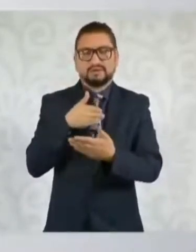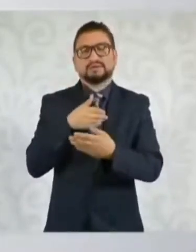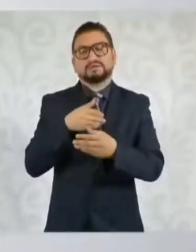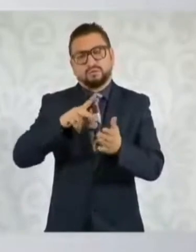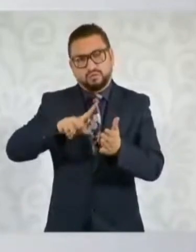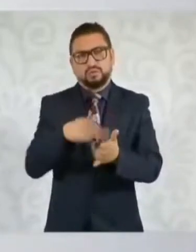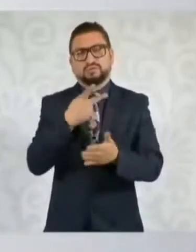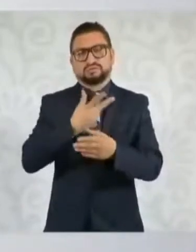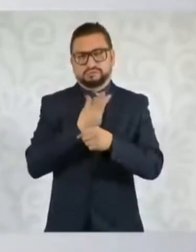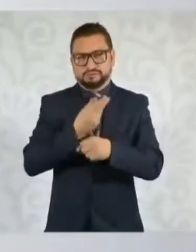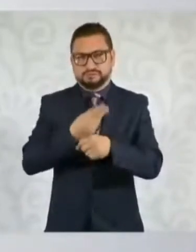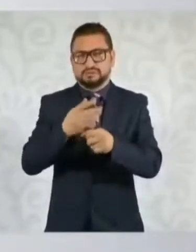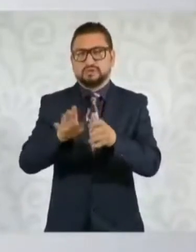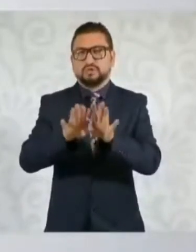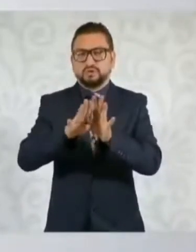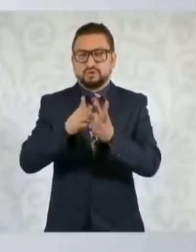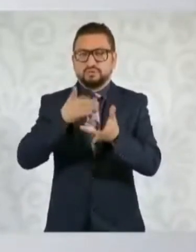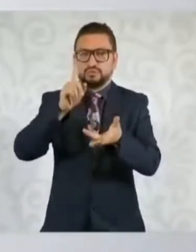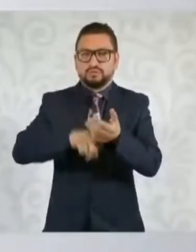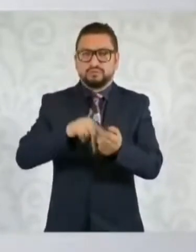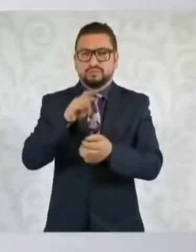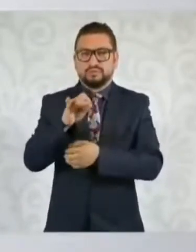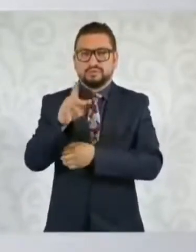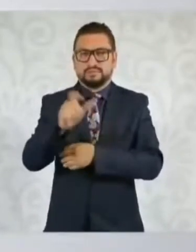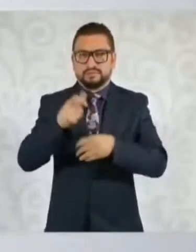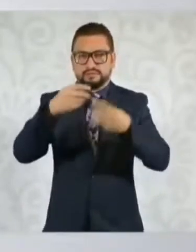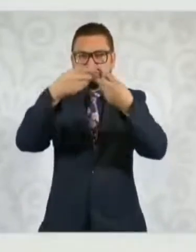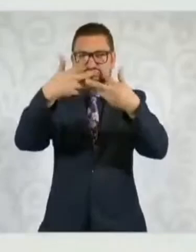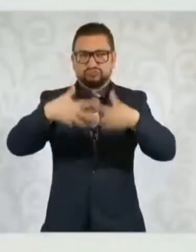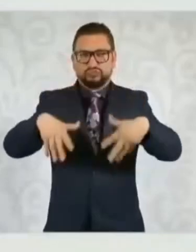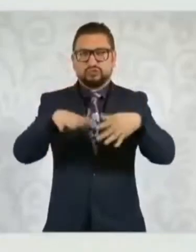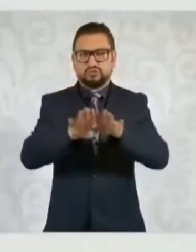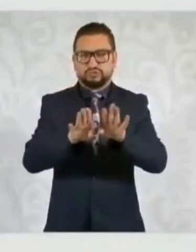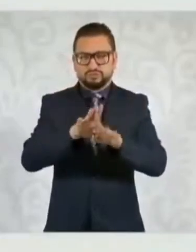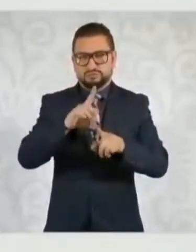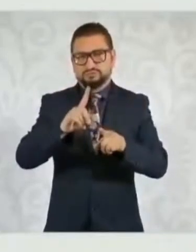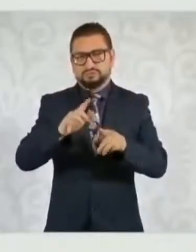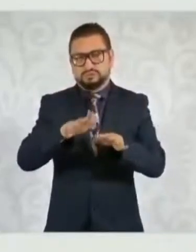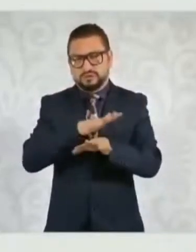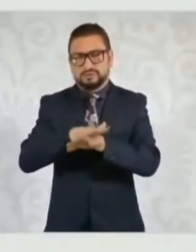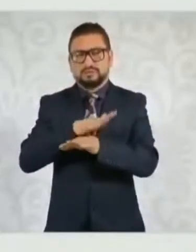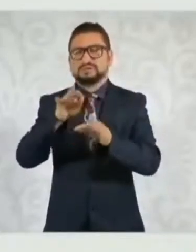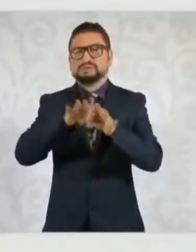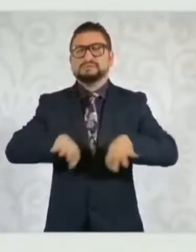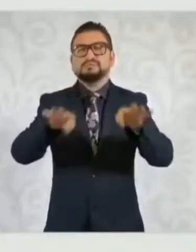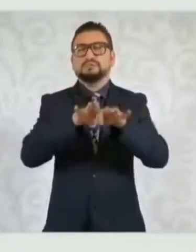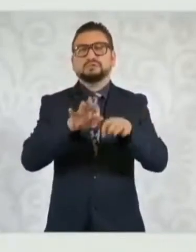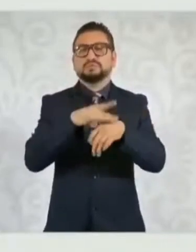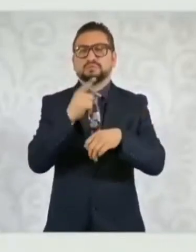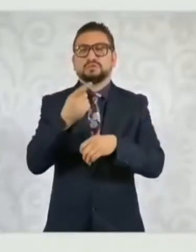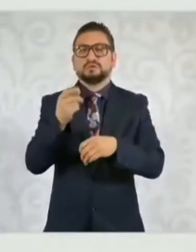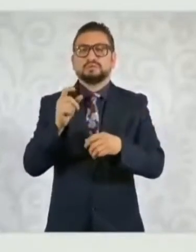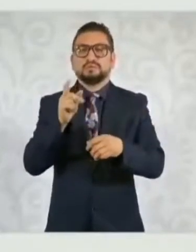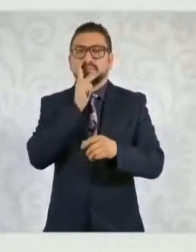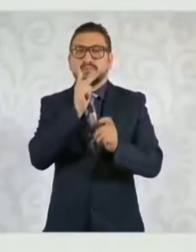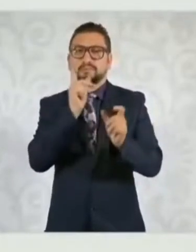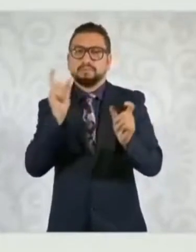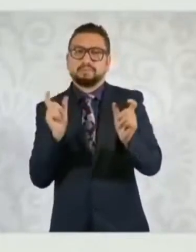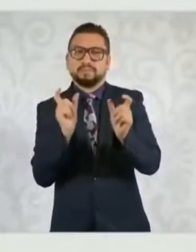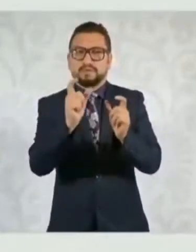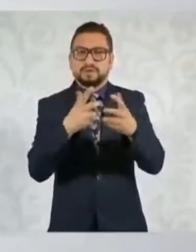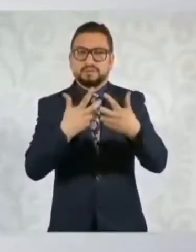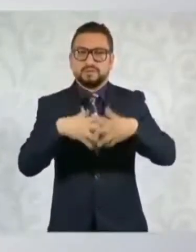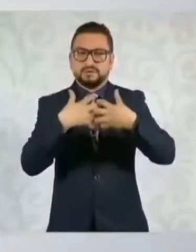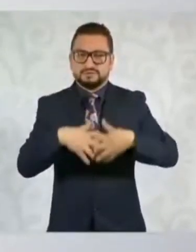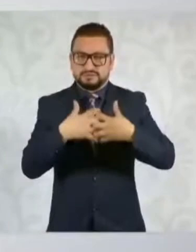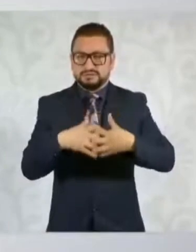nuevamente la estructura de petróleos mexicanos. Pero es muy importante, se le incorpora la palabra empresa productiva,